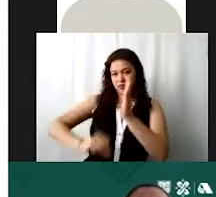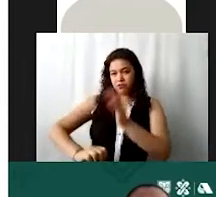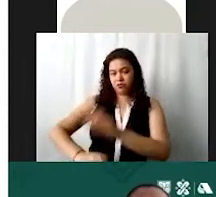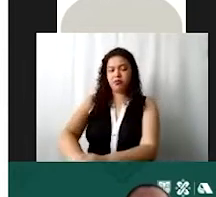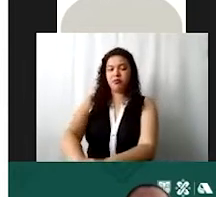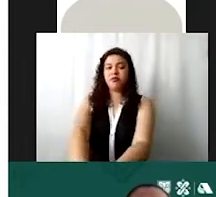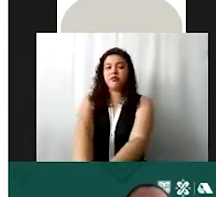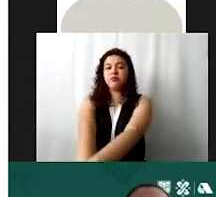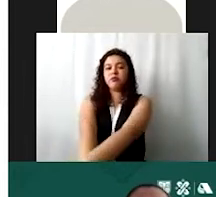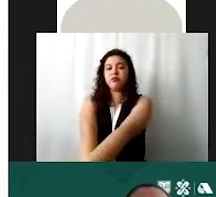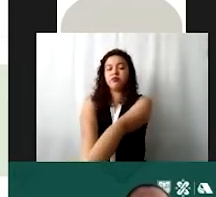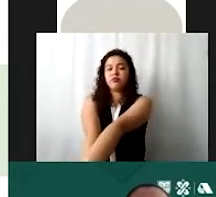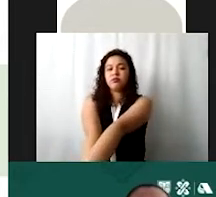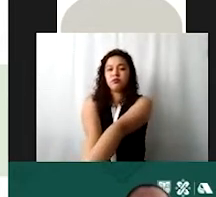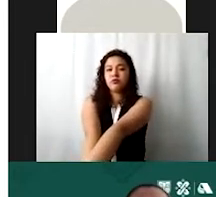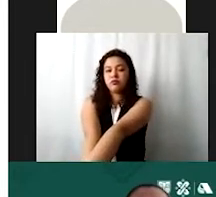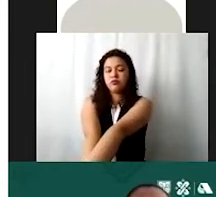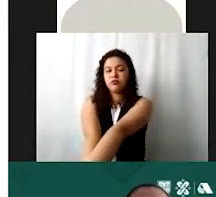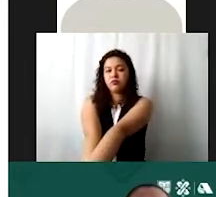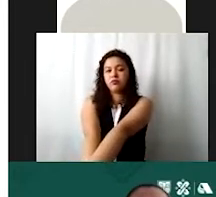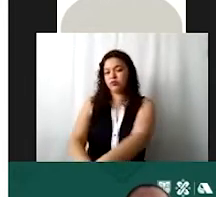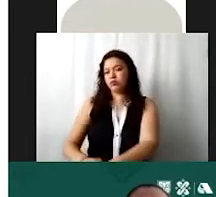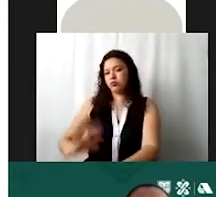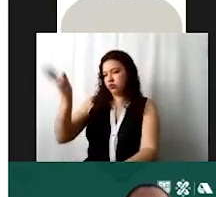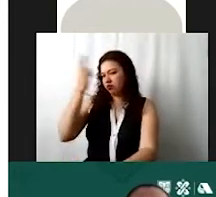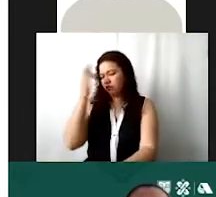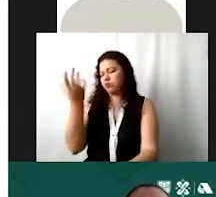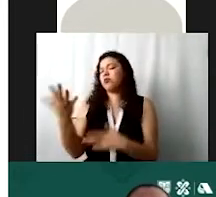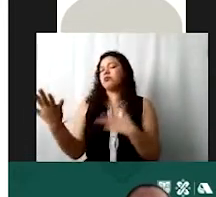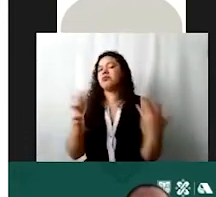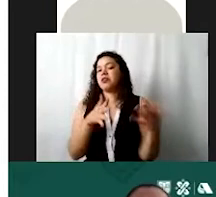le doy a asignar. Recuerden que esto es un presupuesto, es una cantidad estimada.